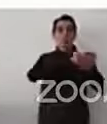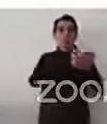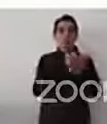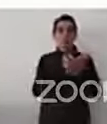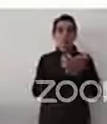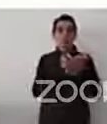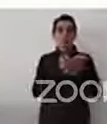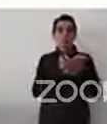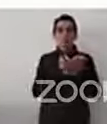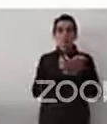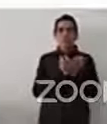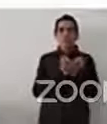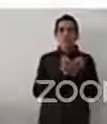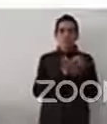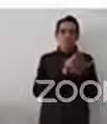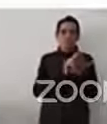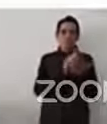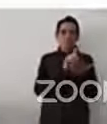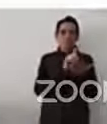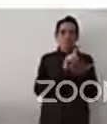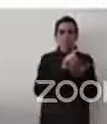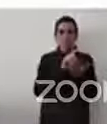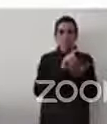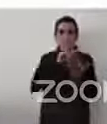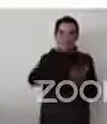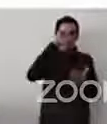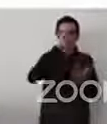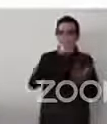derechos han sido negados o violados.